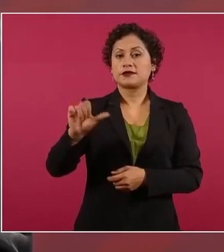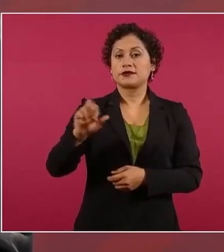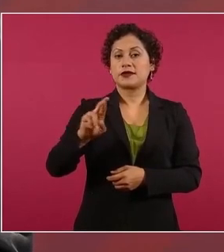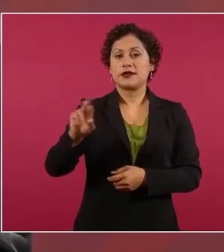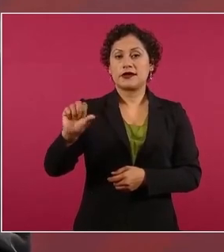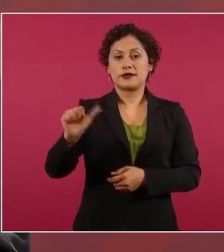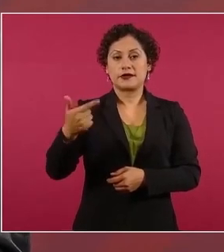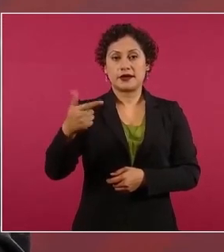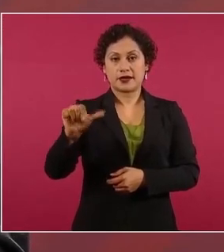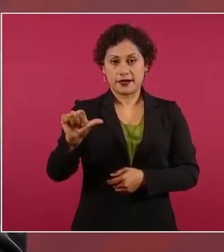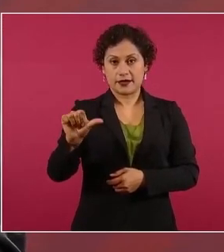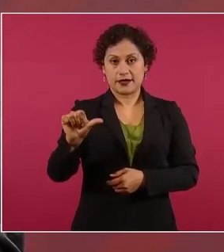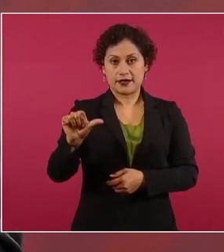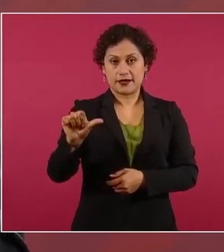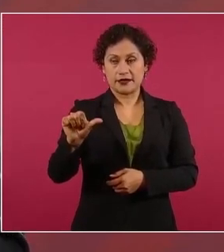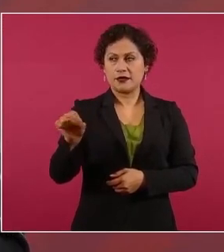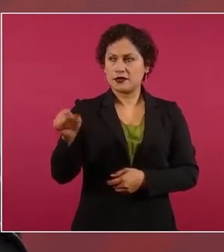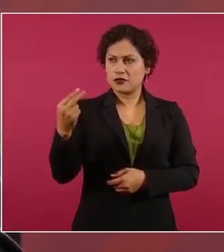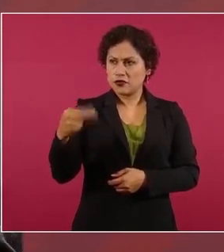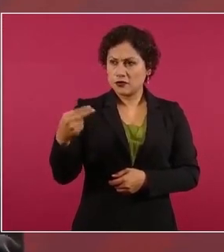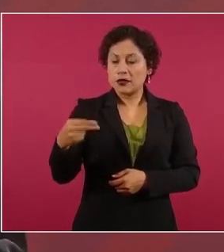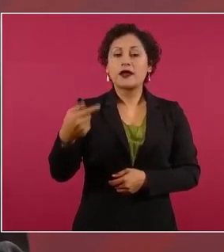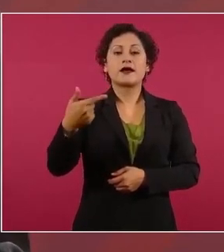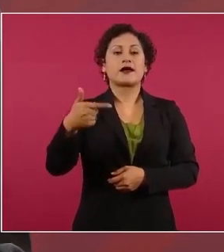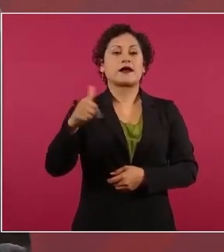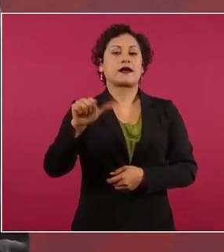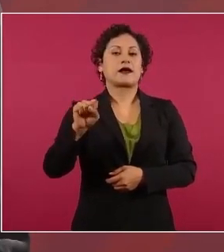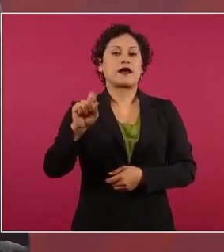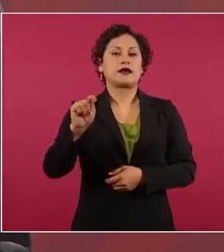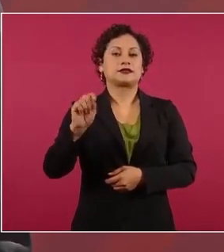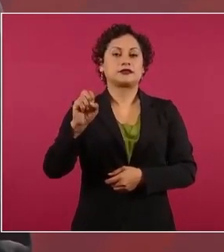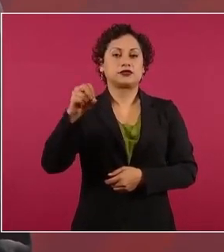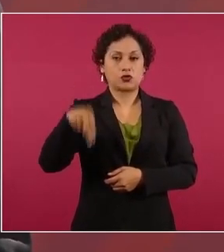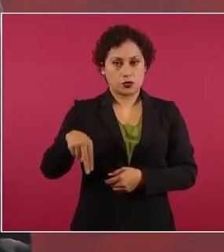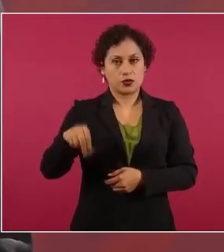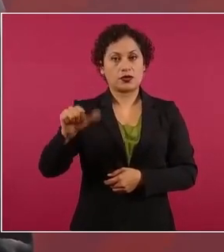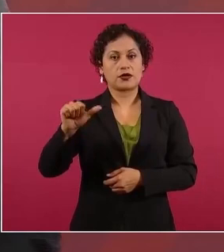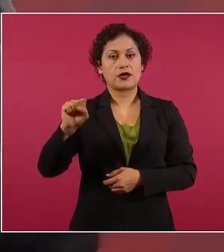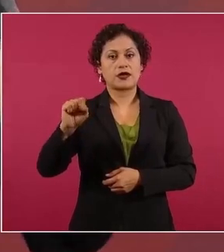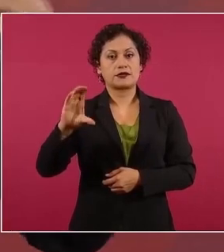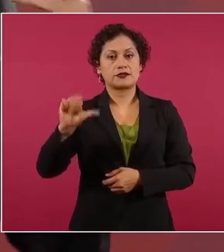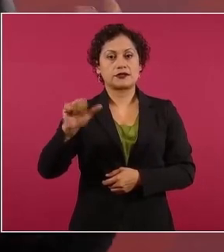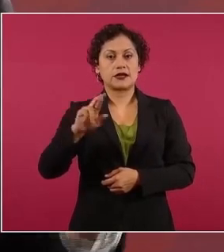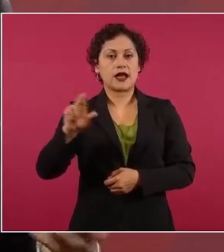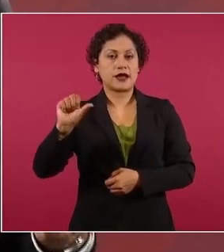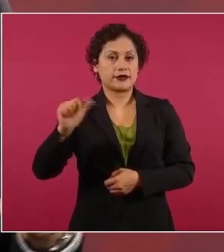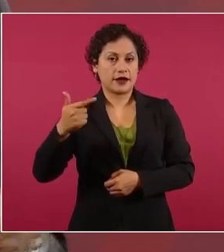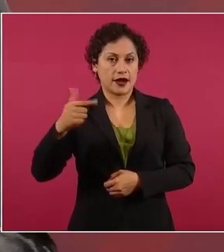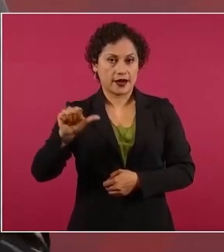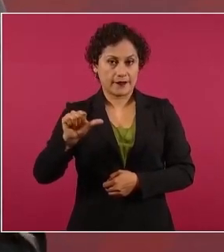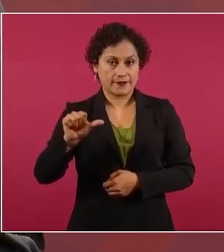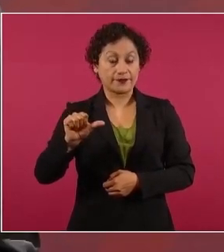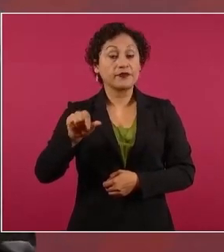su nombre Gastón Azcárraga era dueño